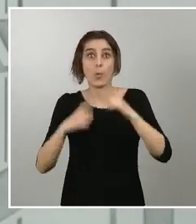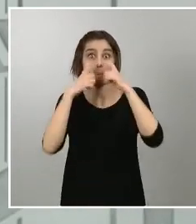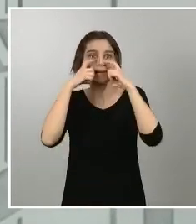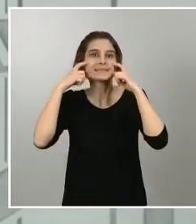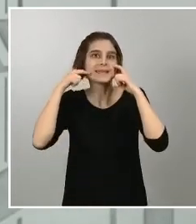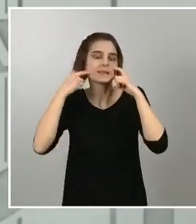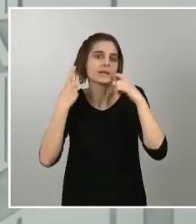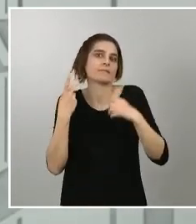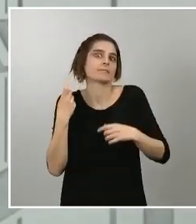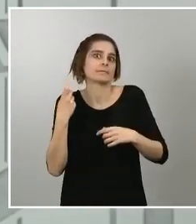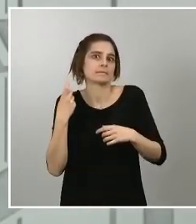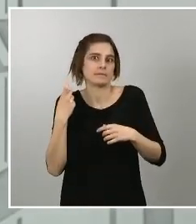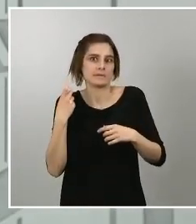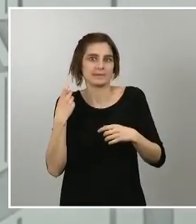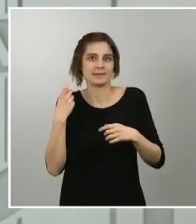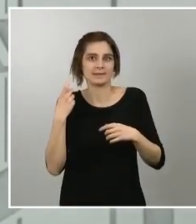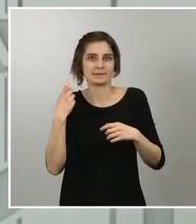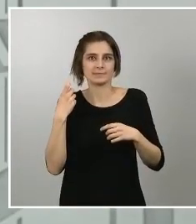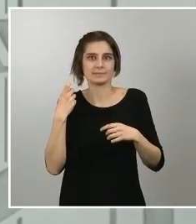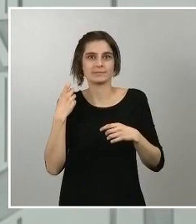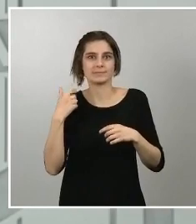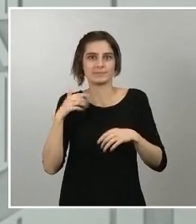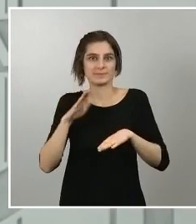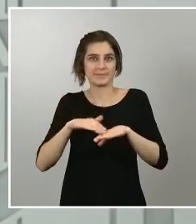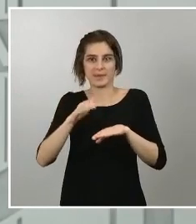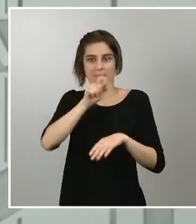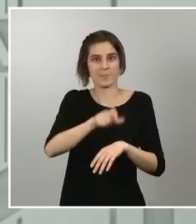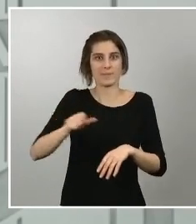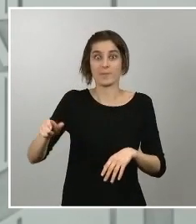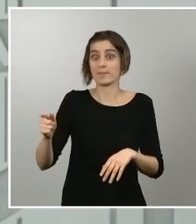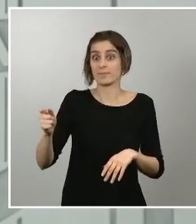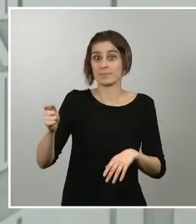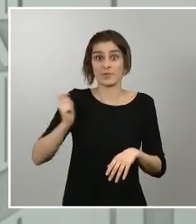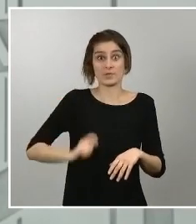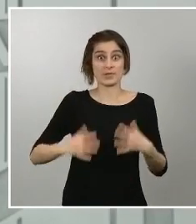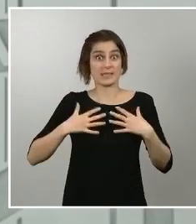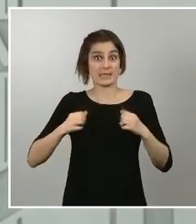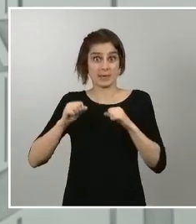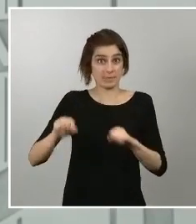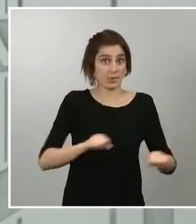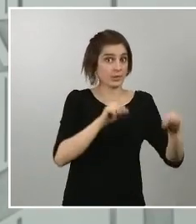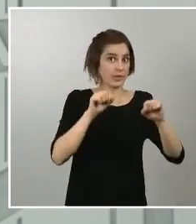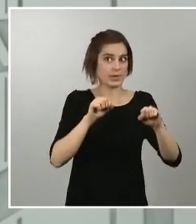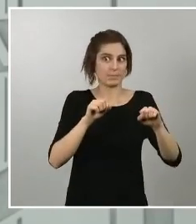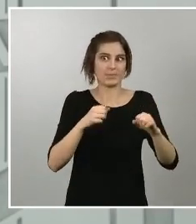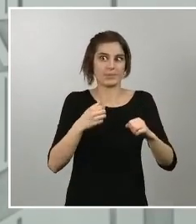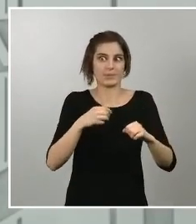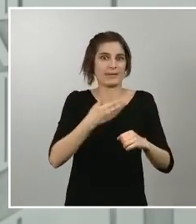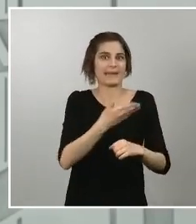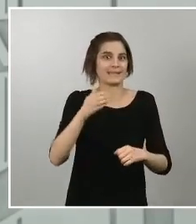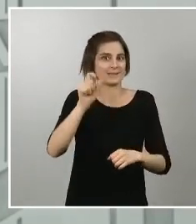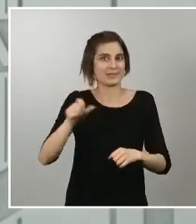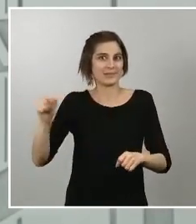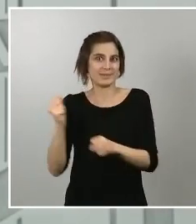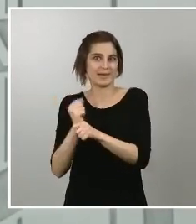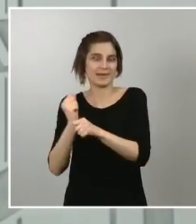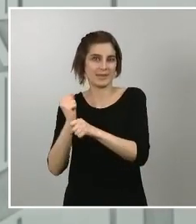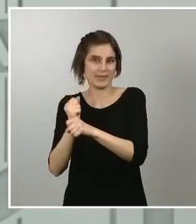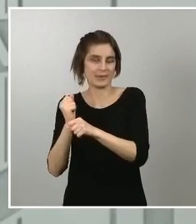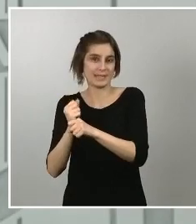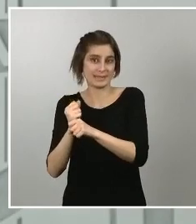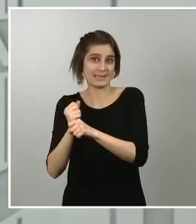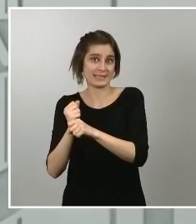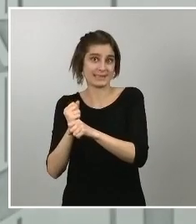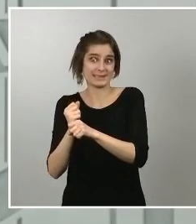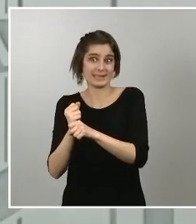la protección no solo de los sanitarios sino también del conjunto de los trabajadores en las empresas en donde no pueden